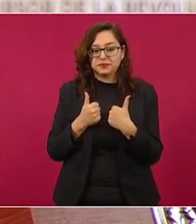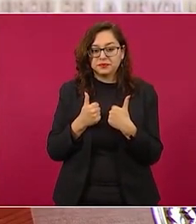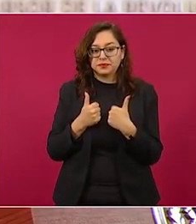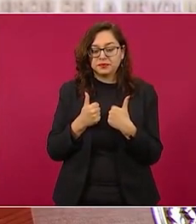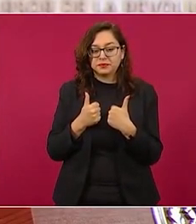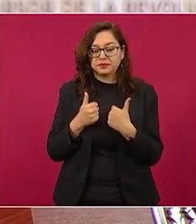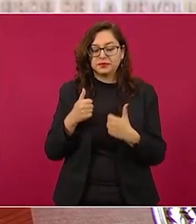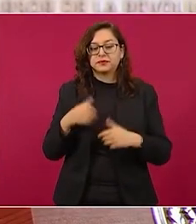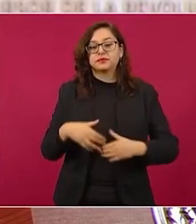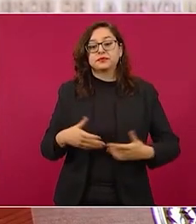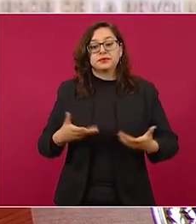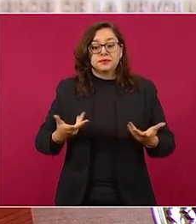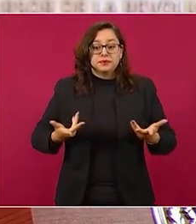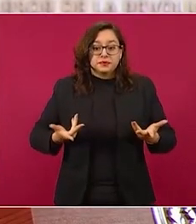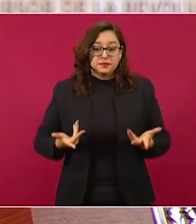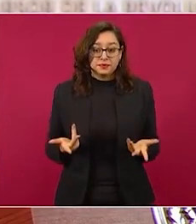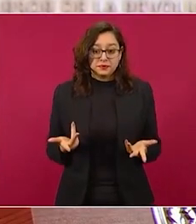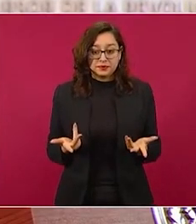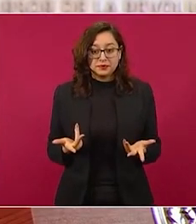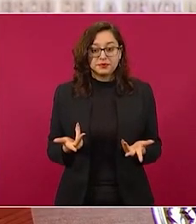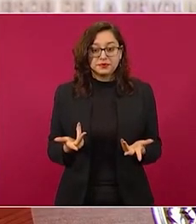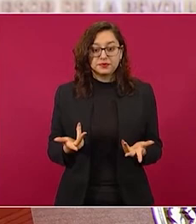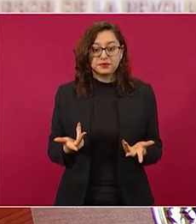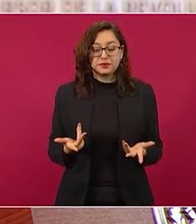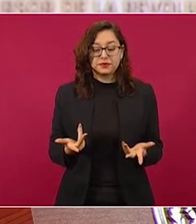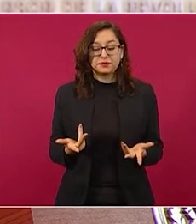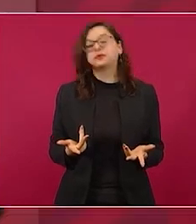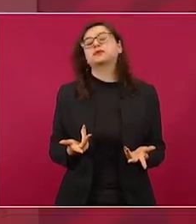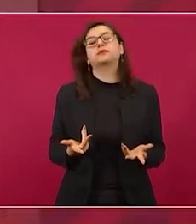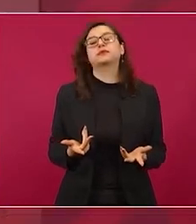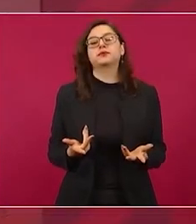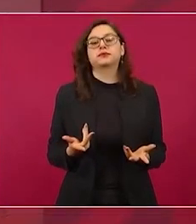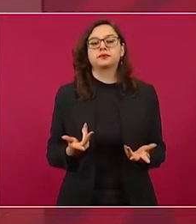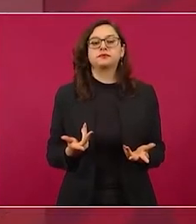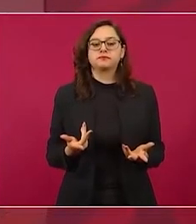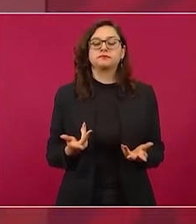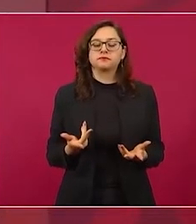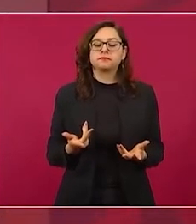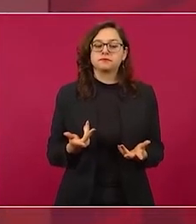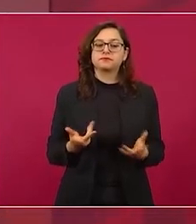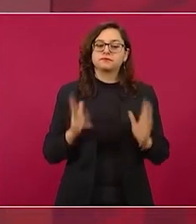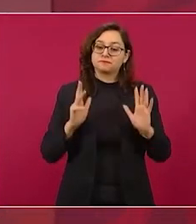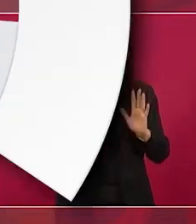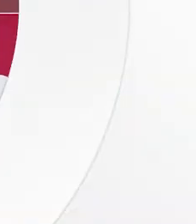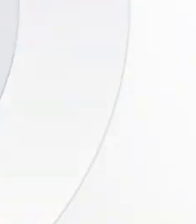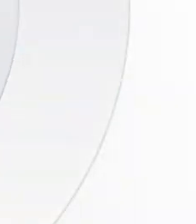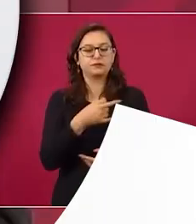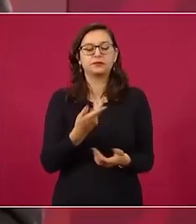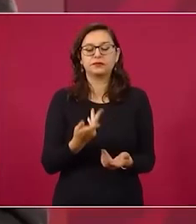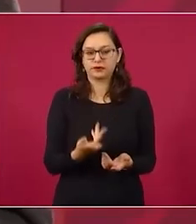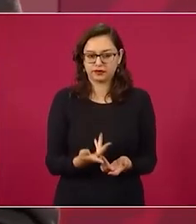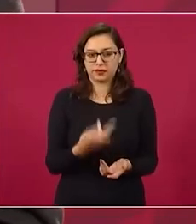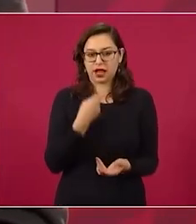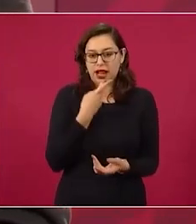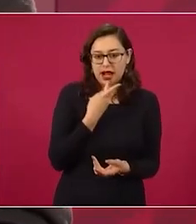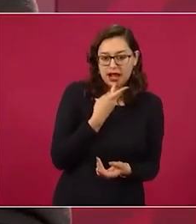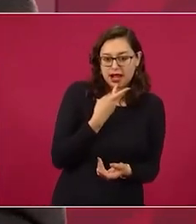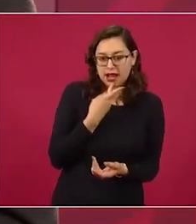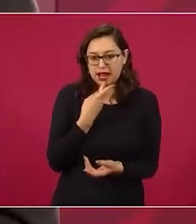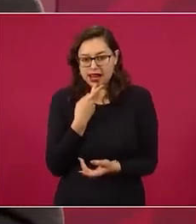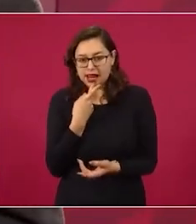Entonces, sí, vamos a seguir. Entonces,